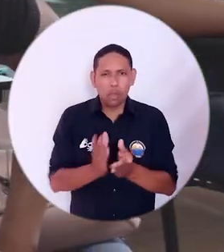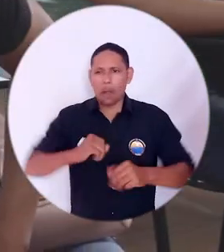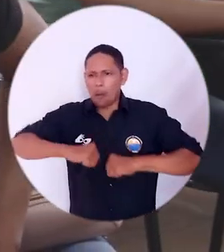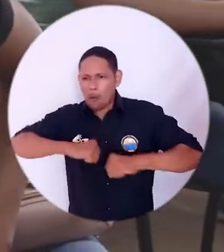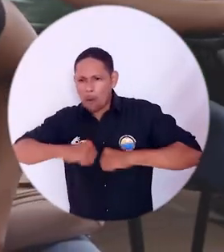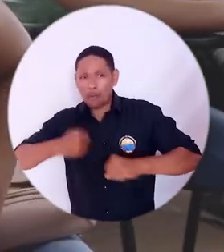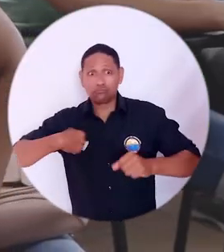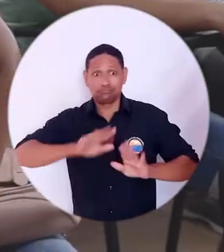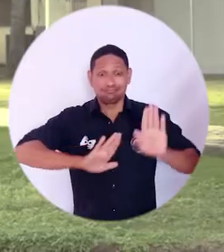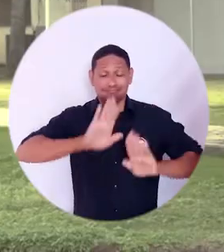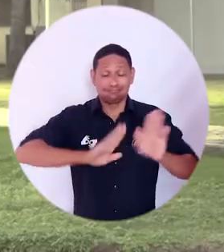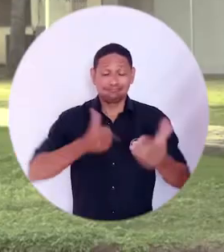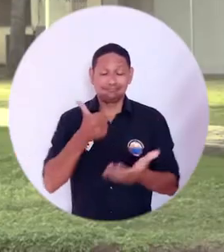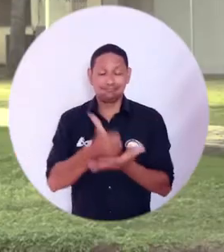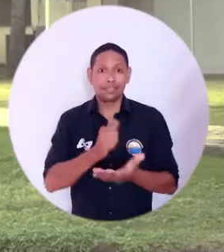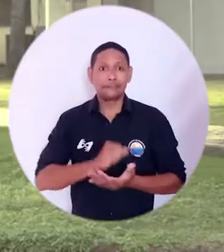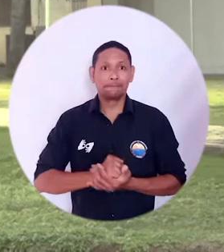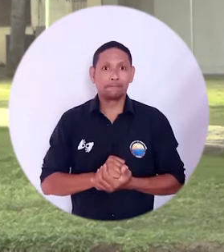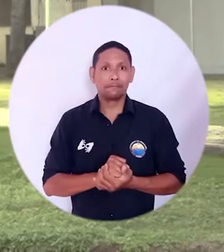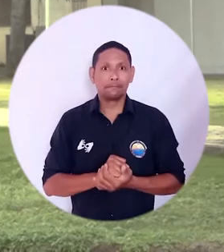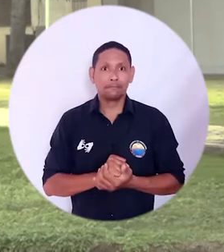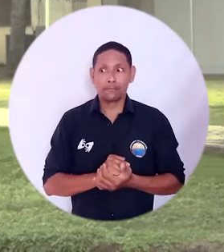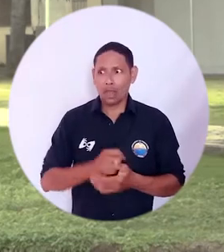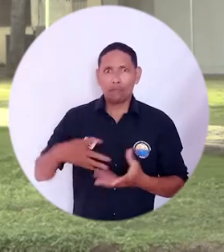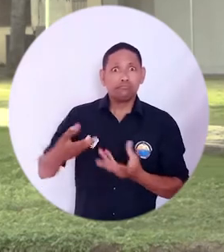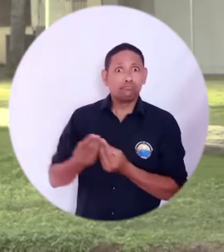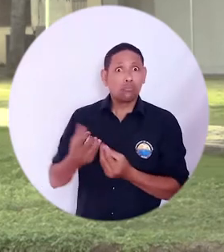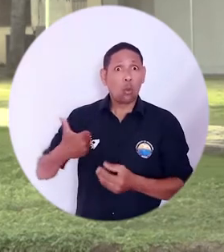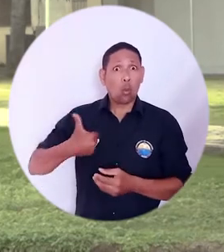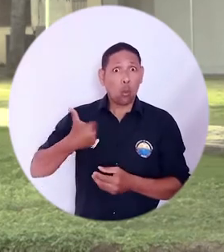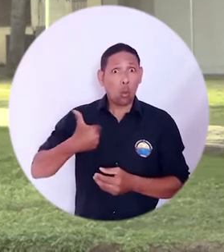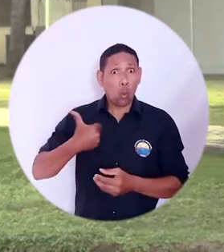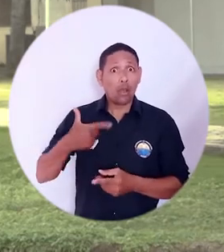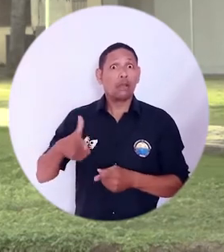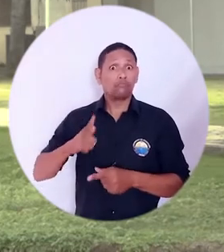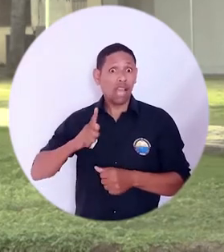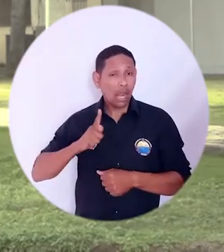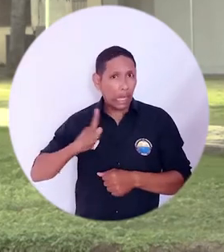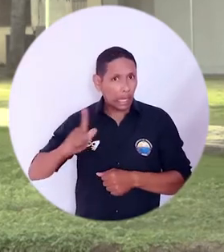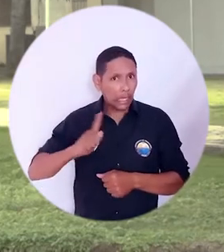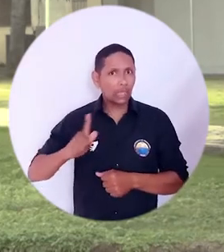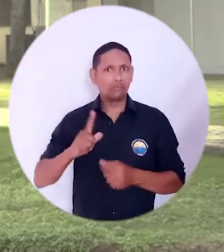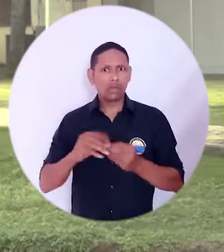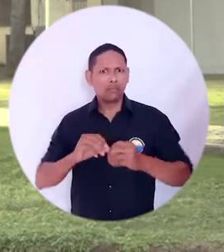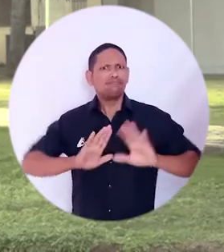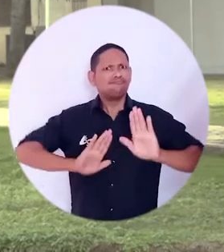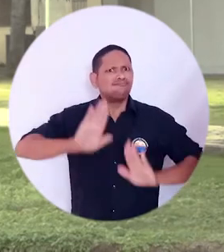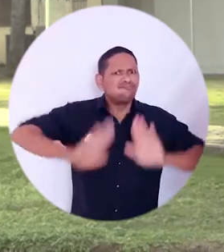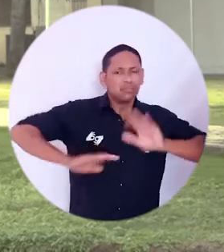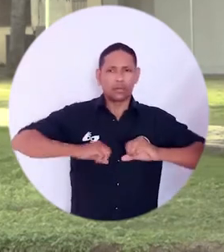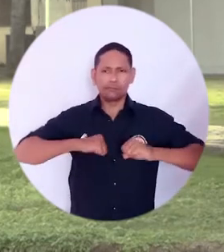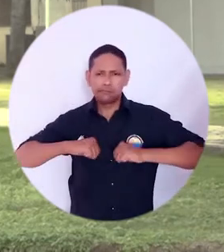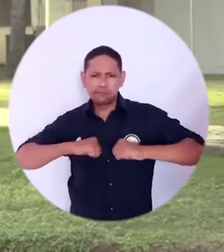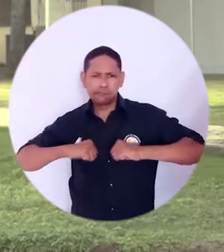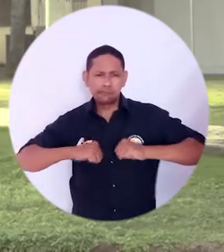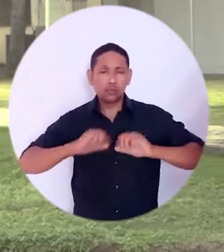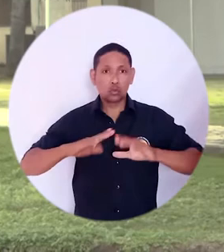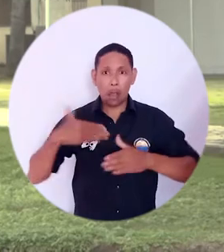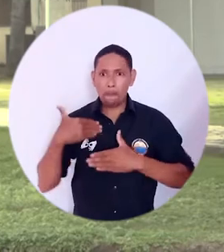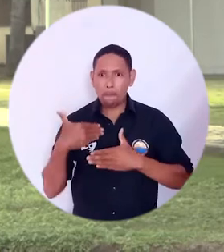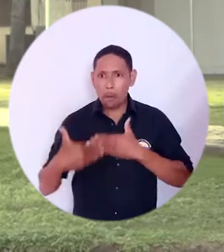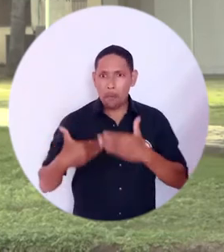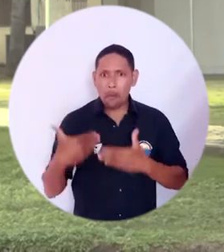nuestra participación. Nuestro programa tiene a muchachos que lideran y participan activamente de